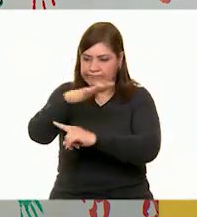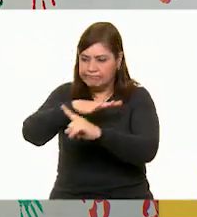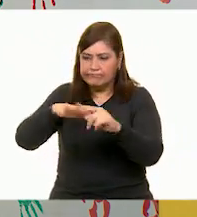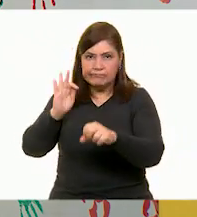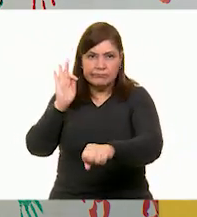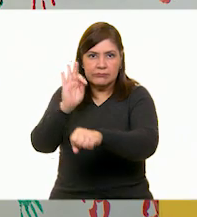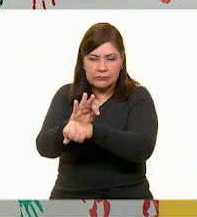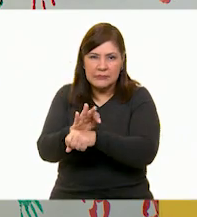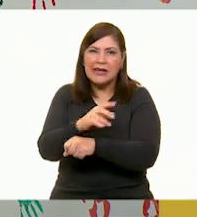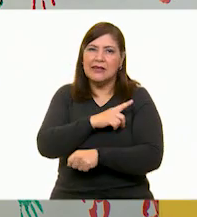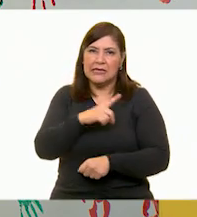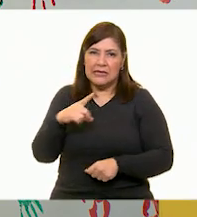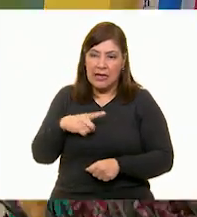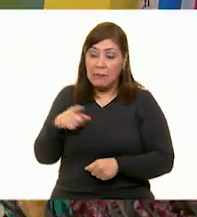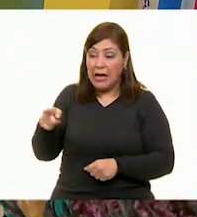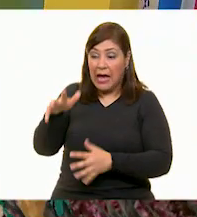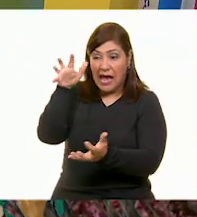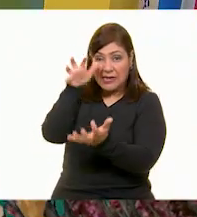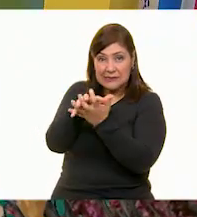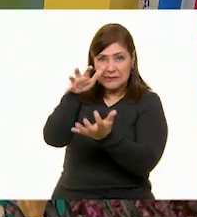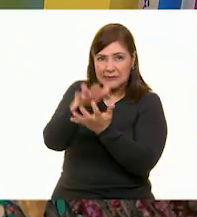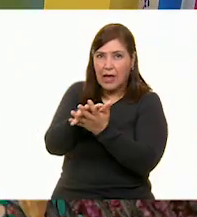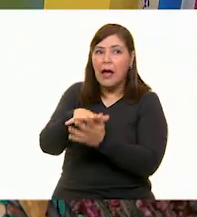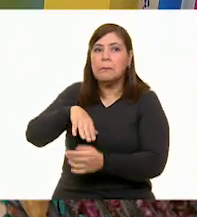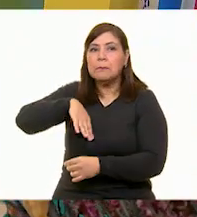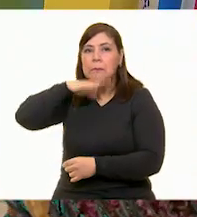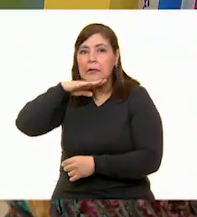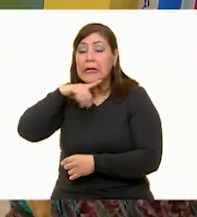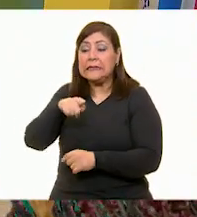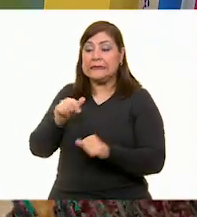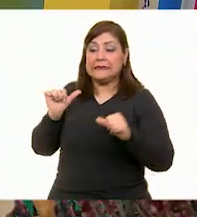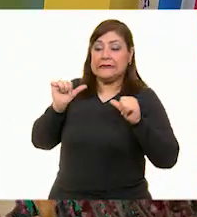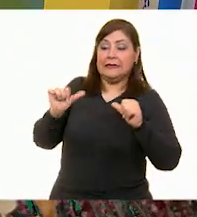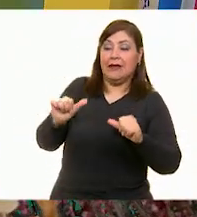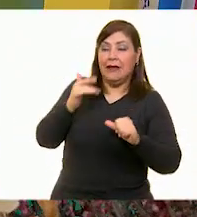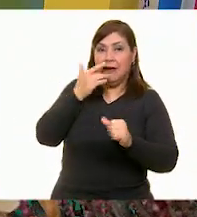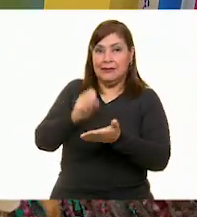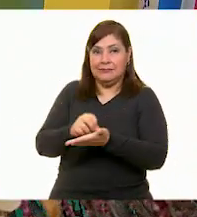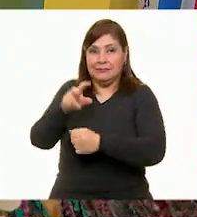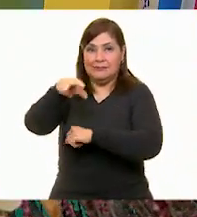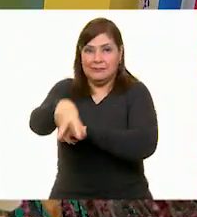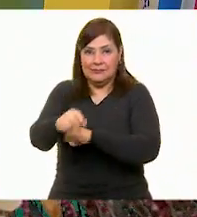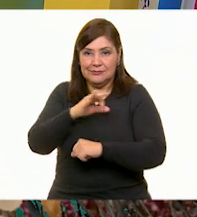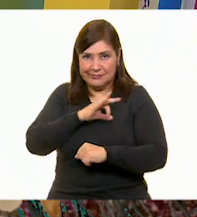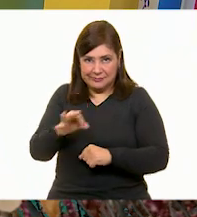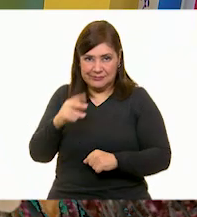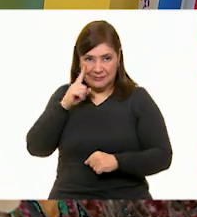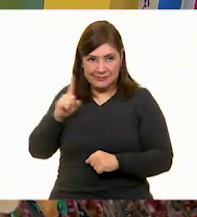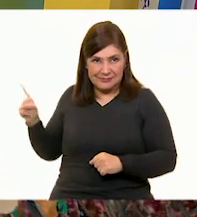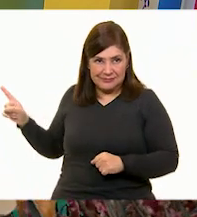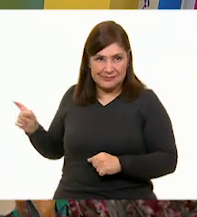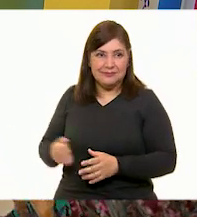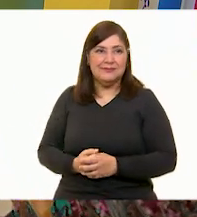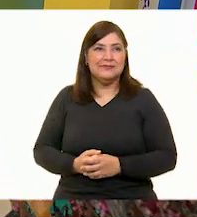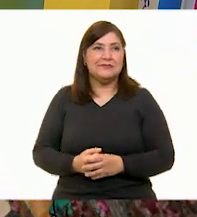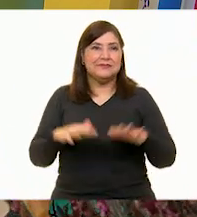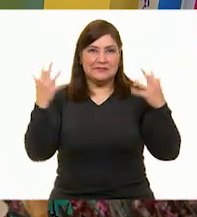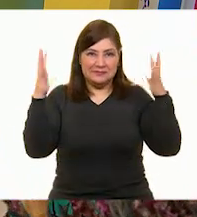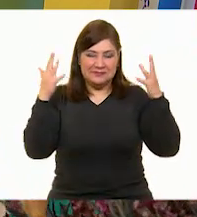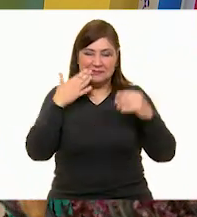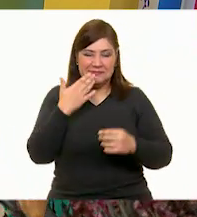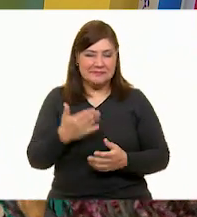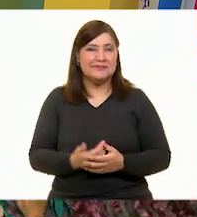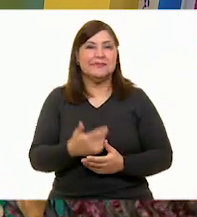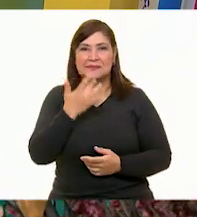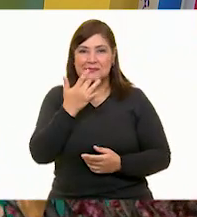logramos distraer al cocodrilo y que nuestra amiga cruce una piedra más de este caudaloso río. ¡Bravo! Muy